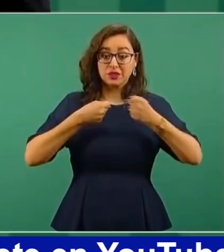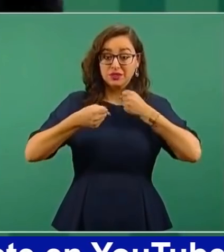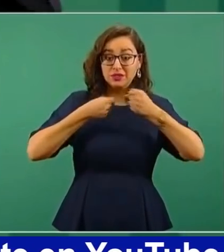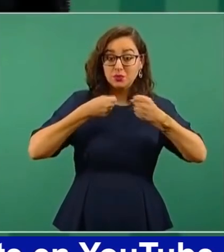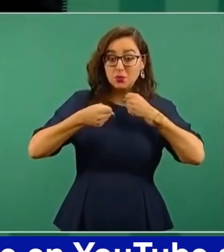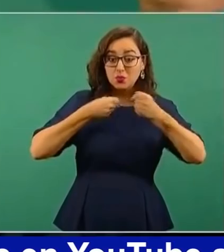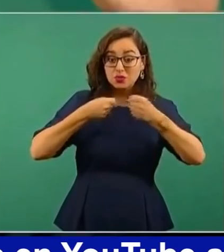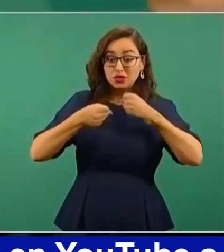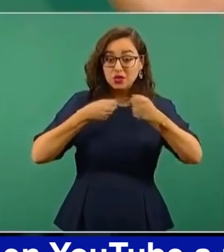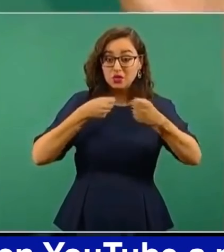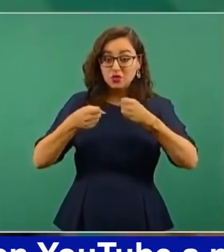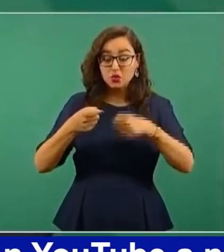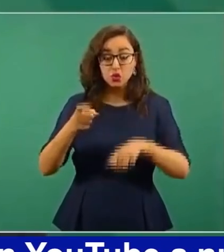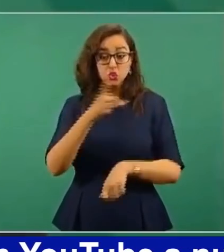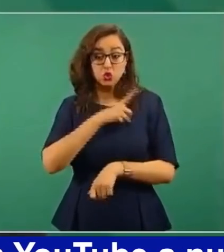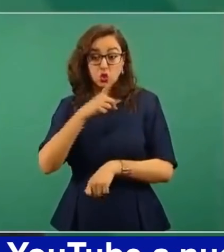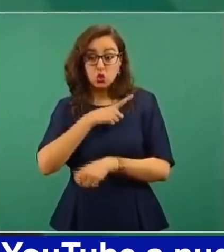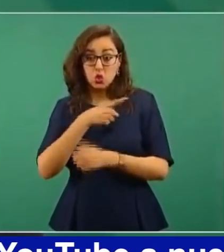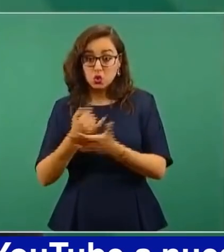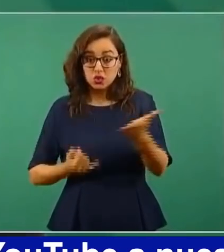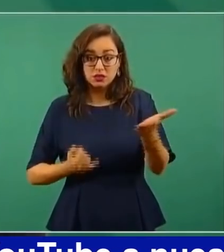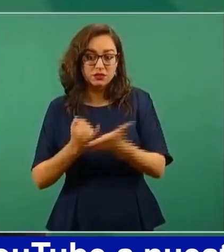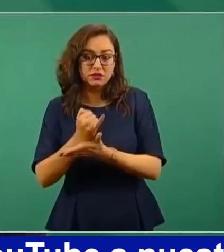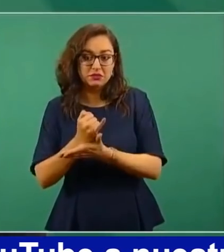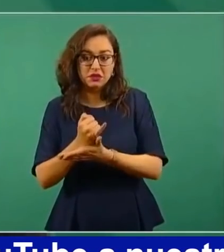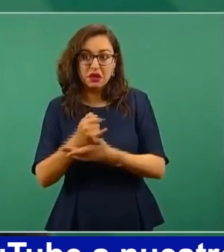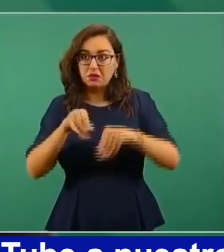a un director de información.